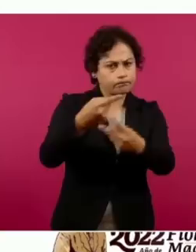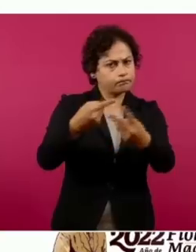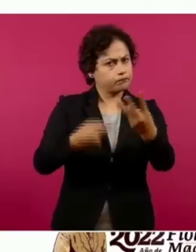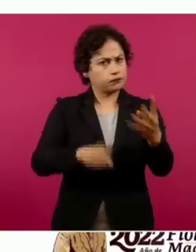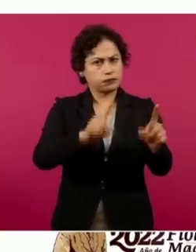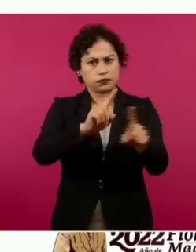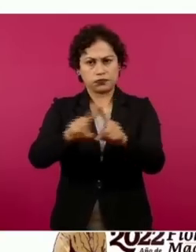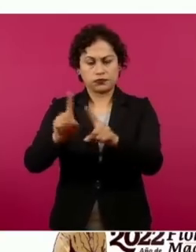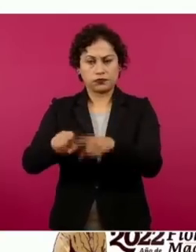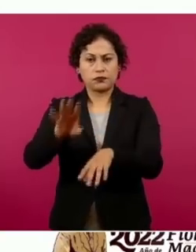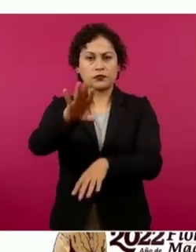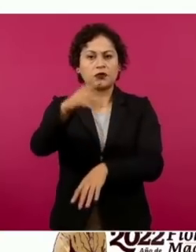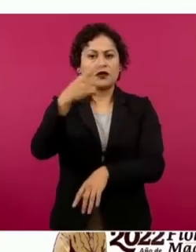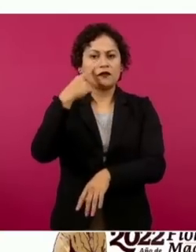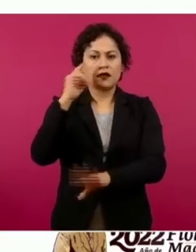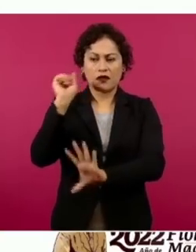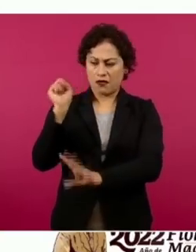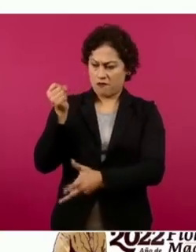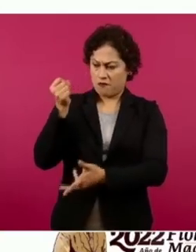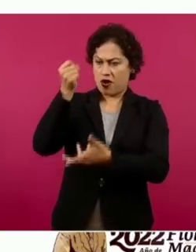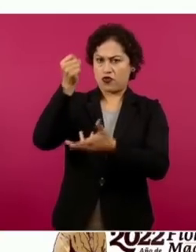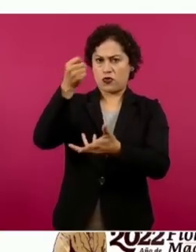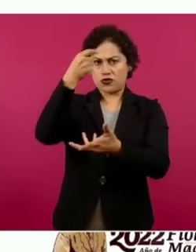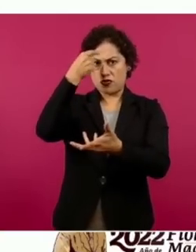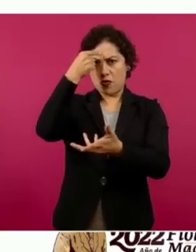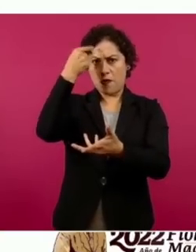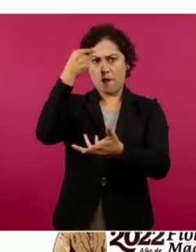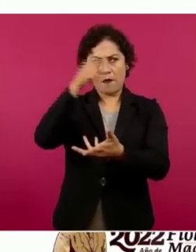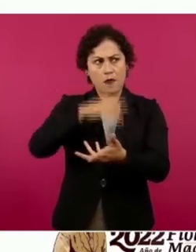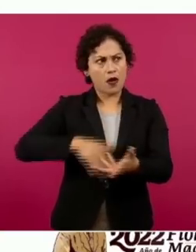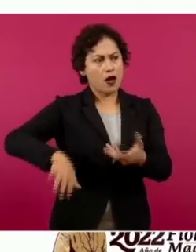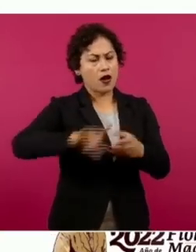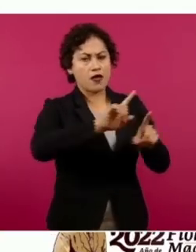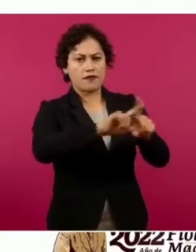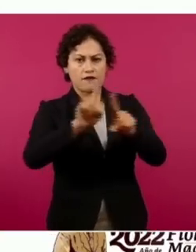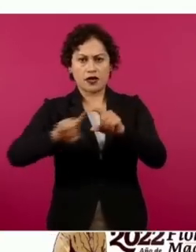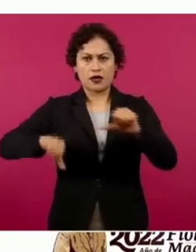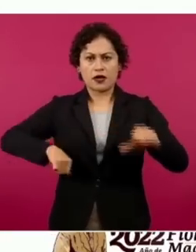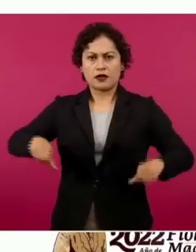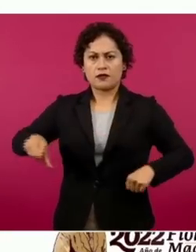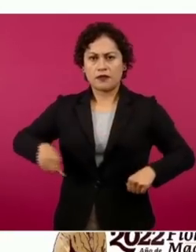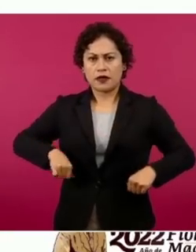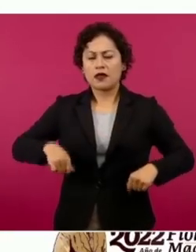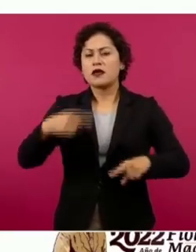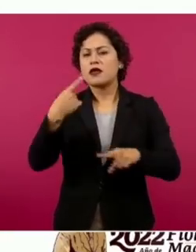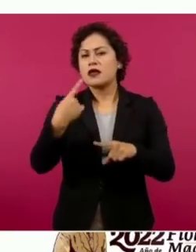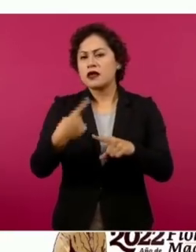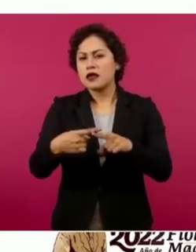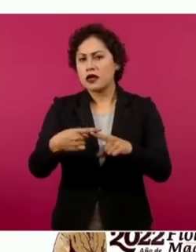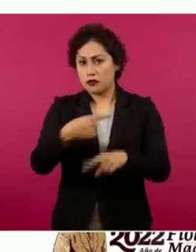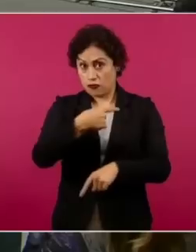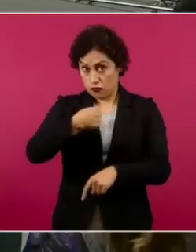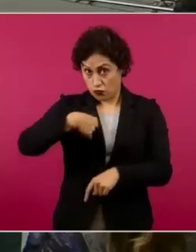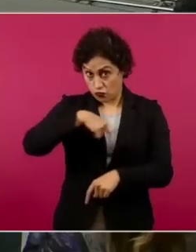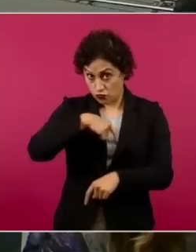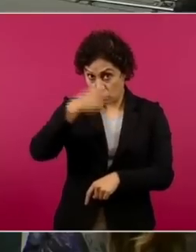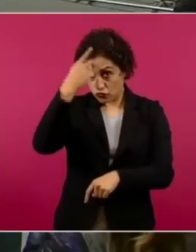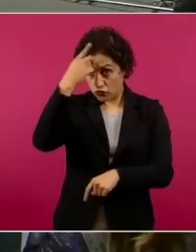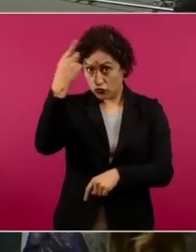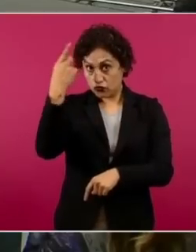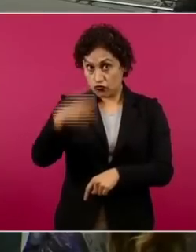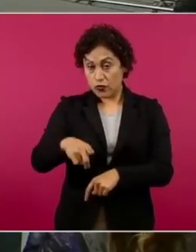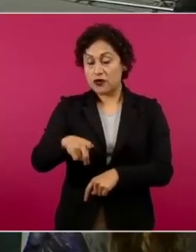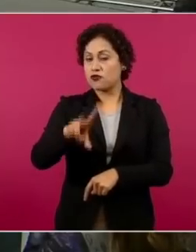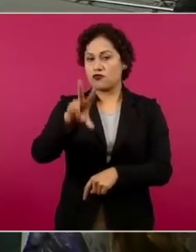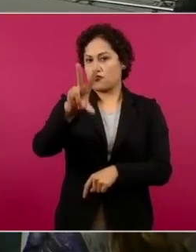El presupuesto no es del gobierno, el presupuesto es del pueblo y nosotros como funcionarios, como servidores, lo que tenemos que hacer es cuidar el